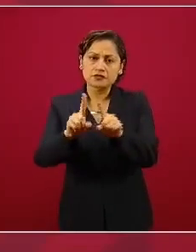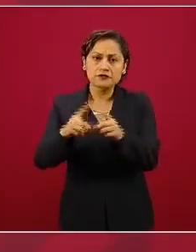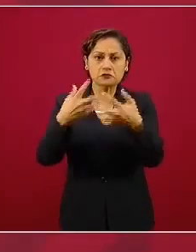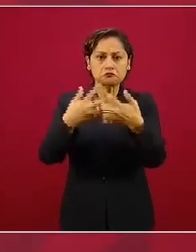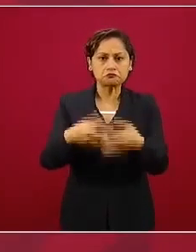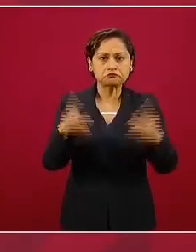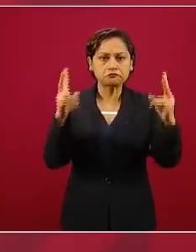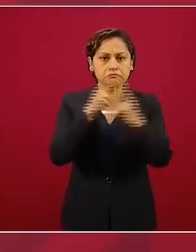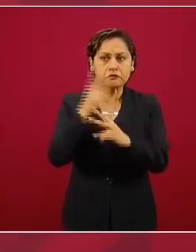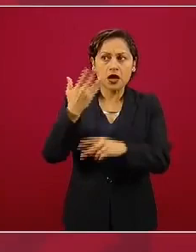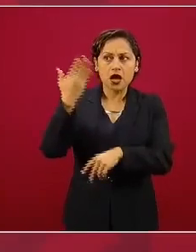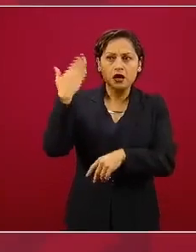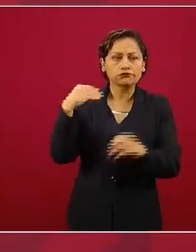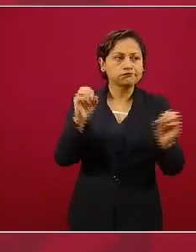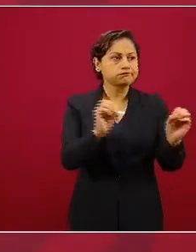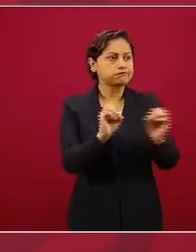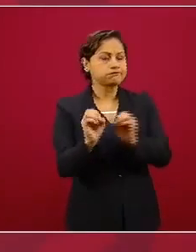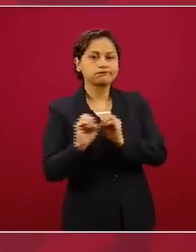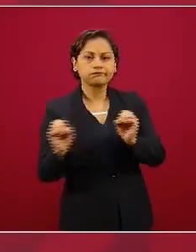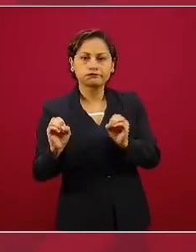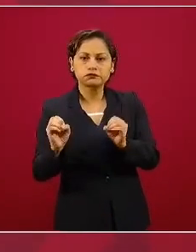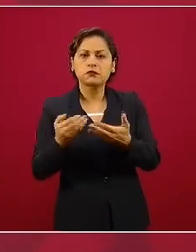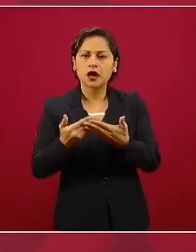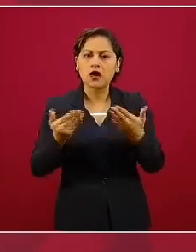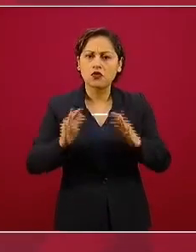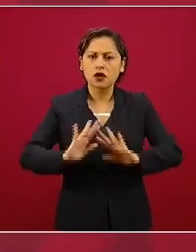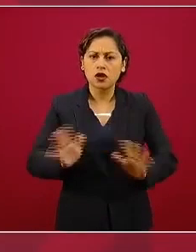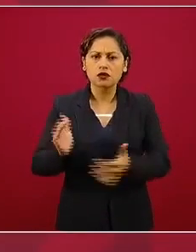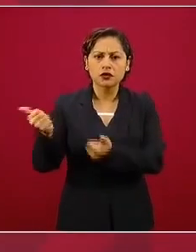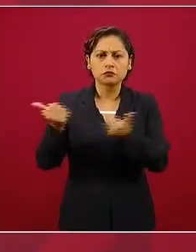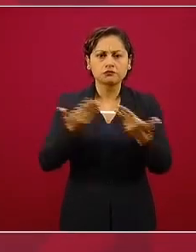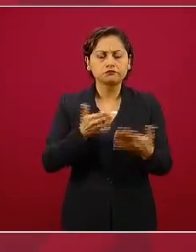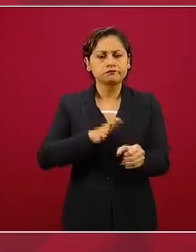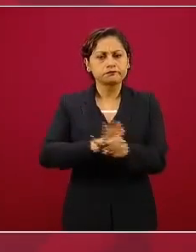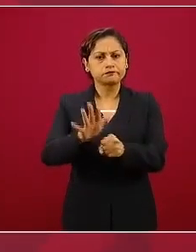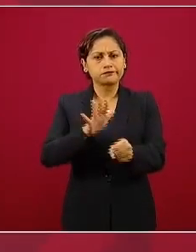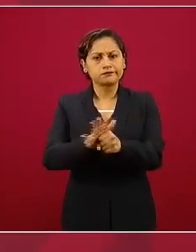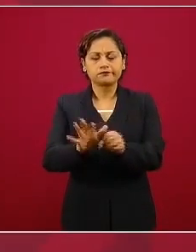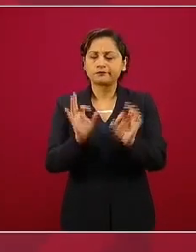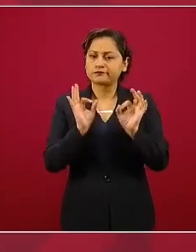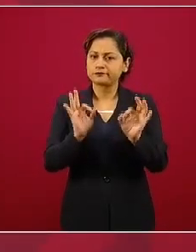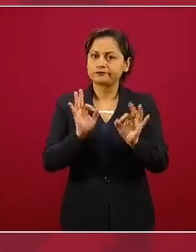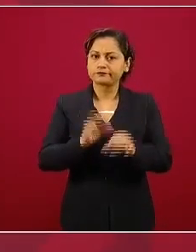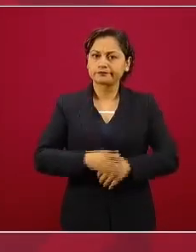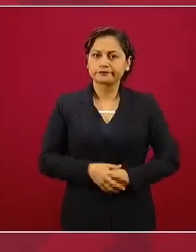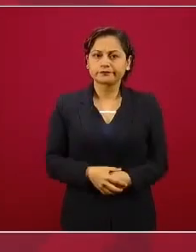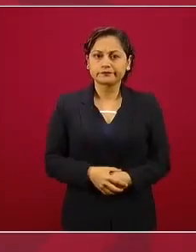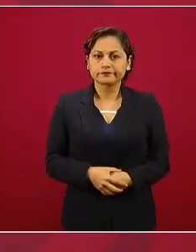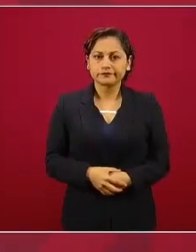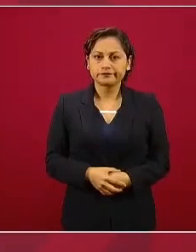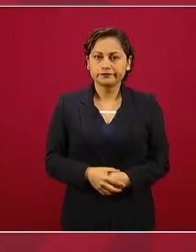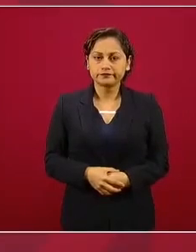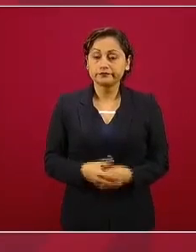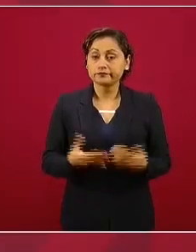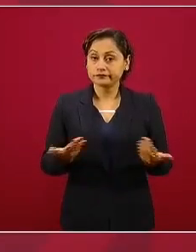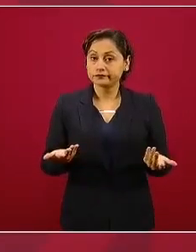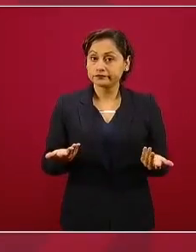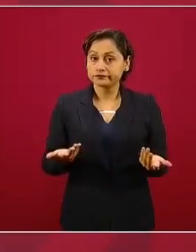y se puede